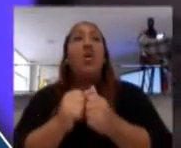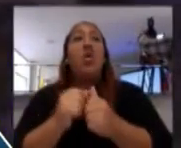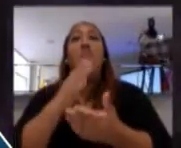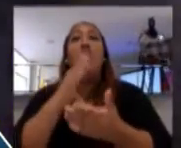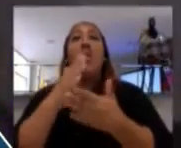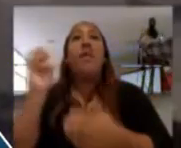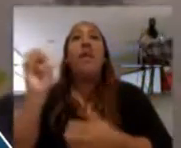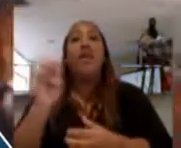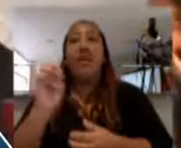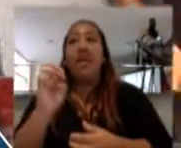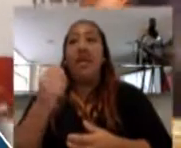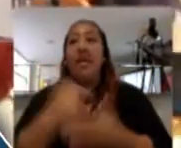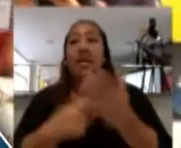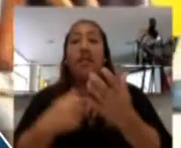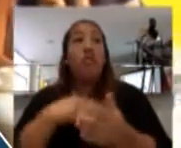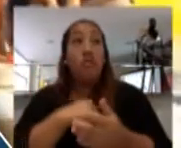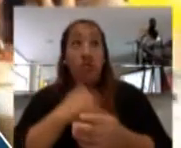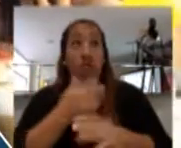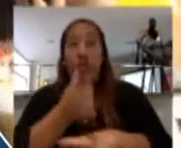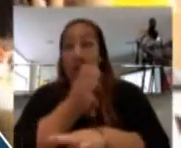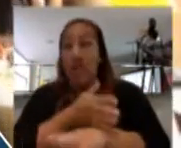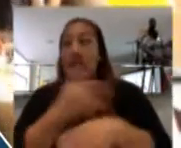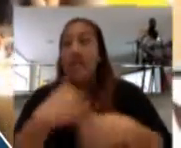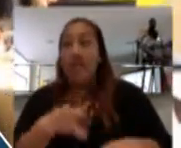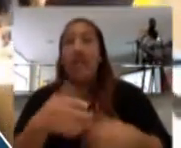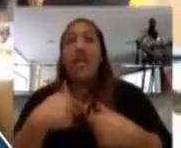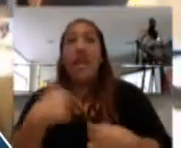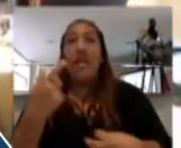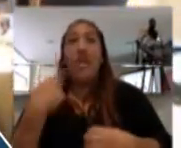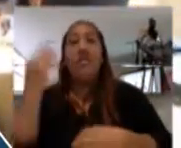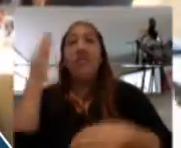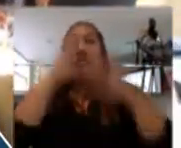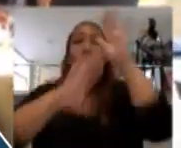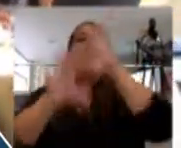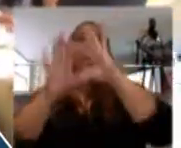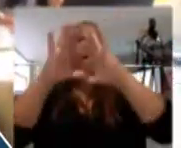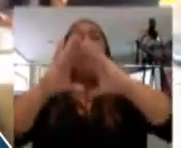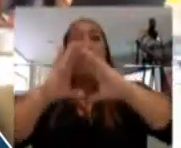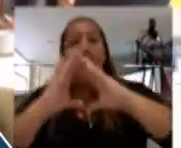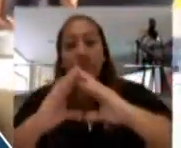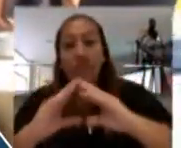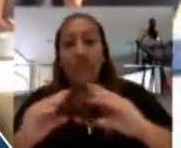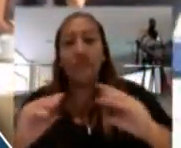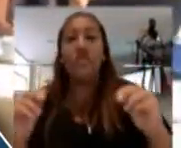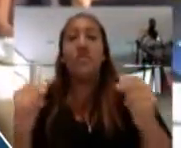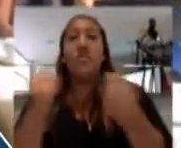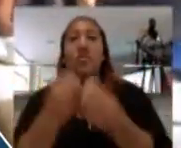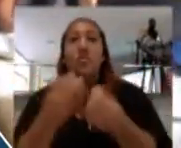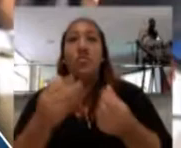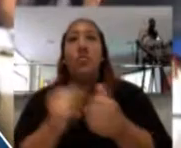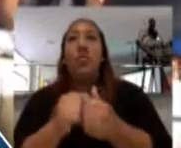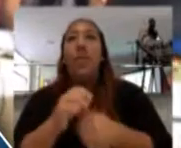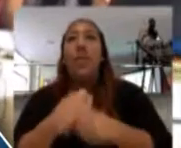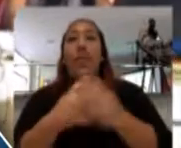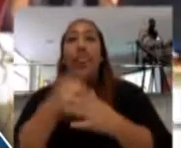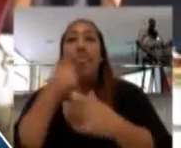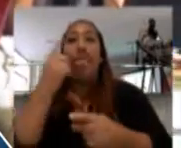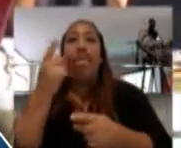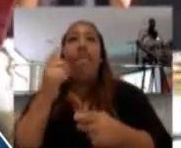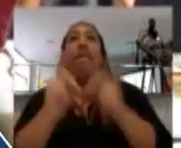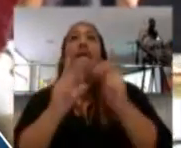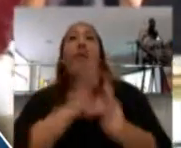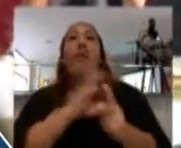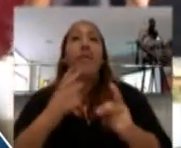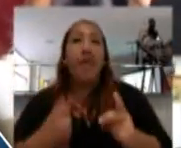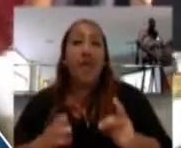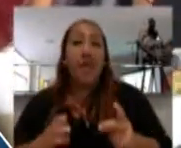y que hemos tenido que paliar de distintas maneras, tanto el gobierno central, los gobiernos